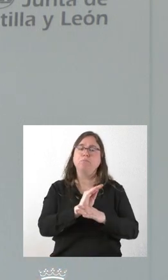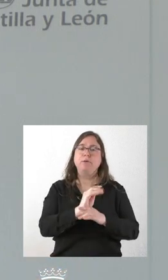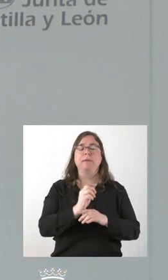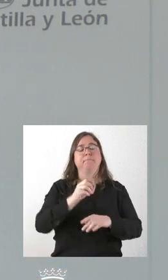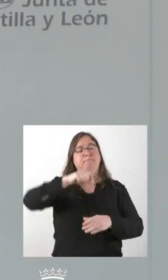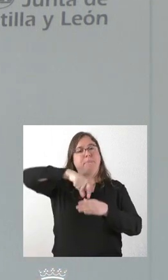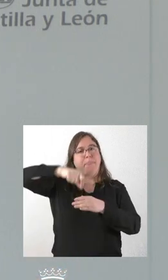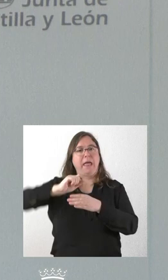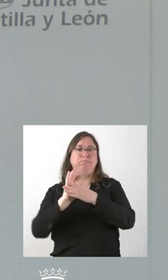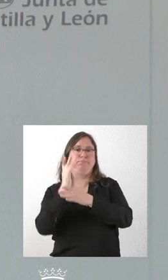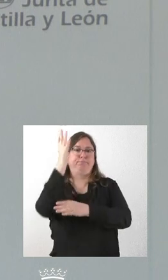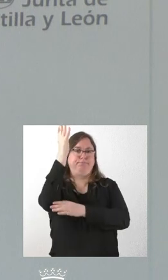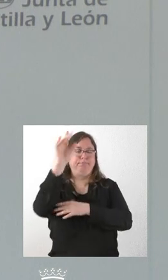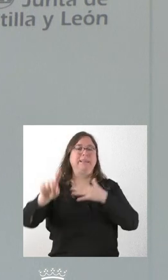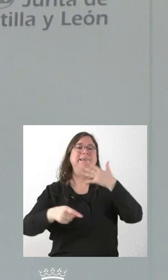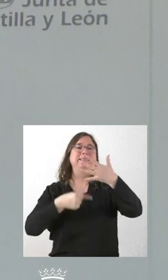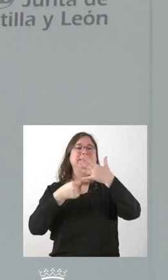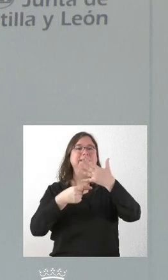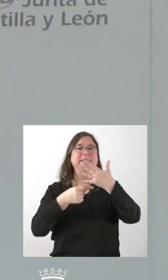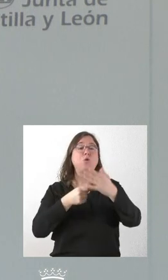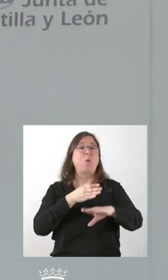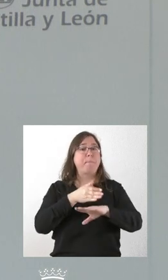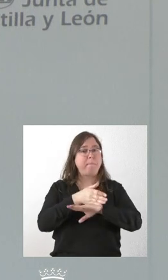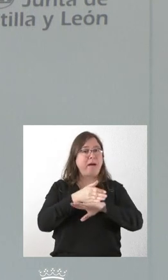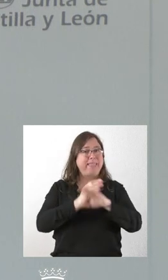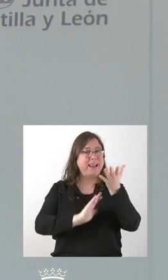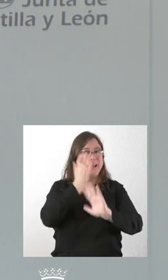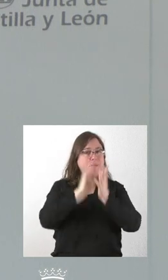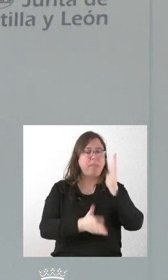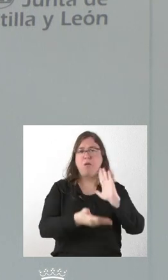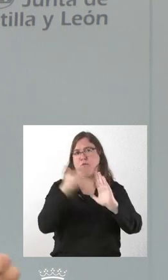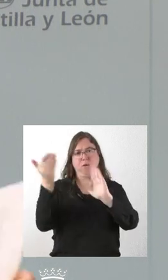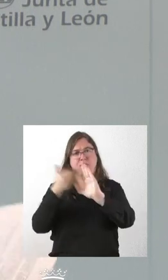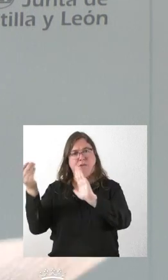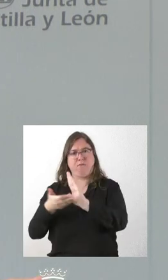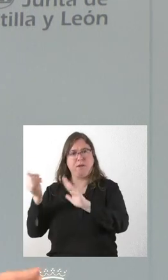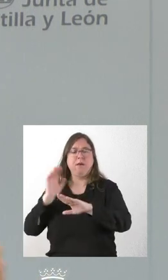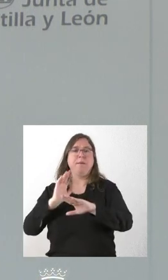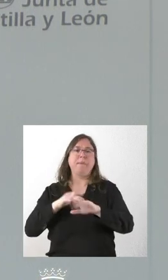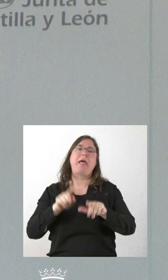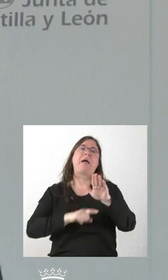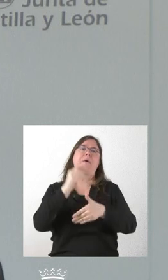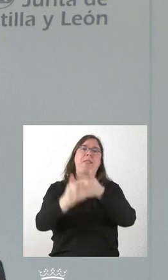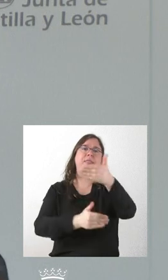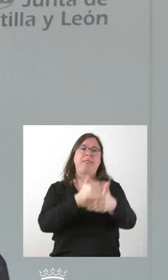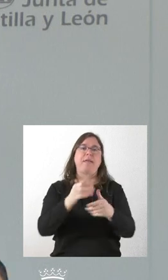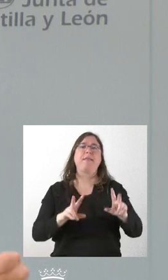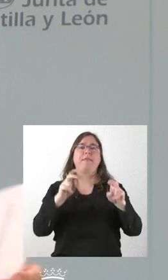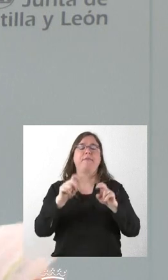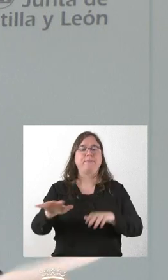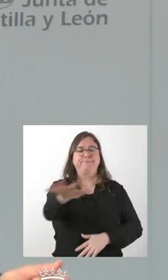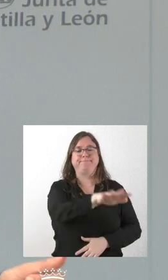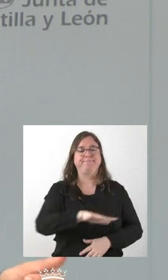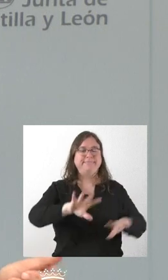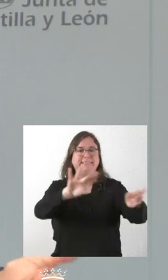forestal. Un sexto eje es la retirada de la madera quemada para ir avanzando en relación con la recuperación